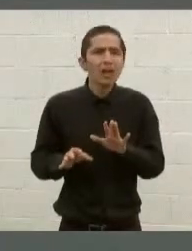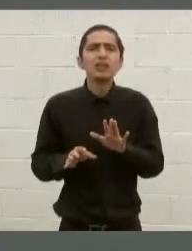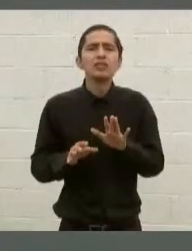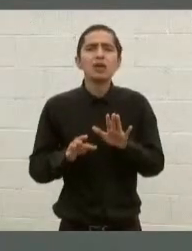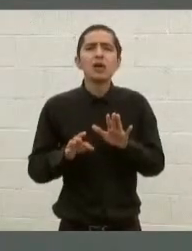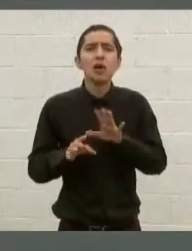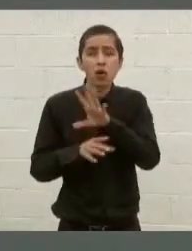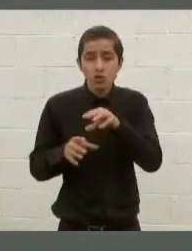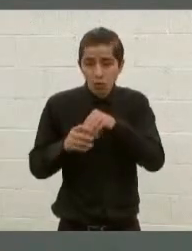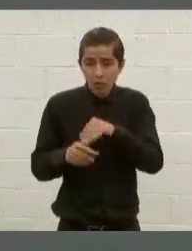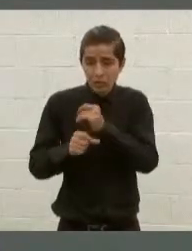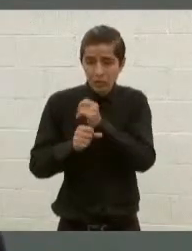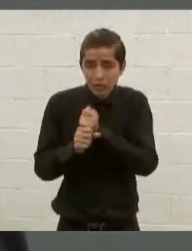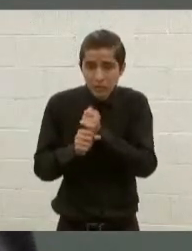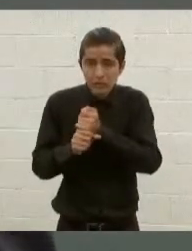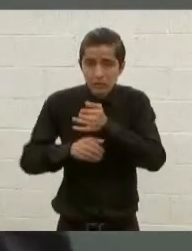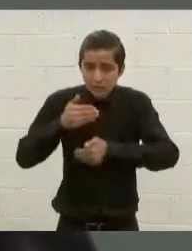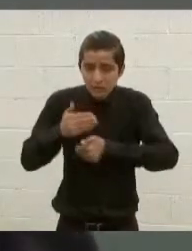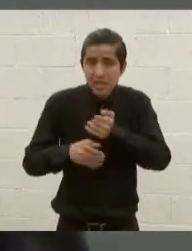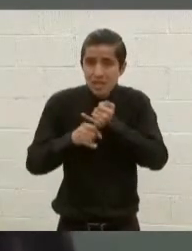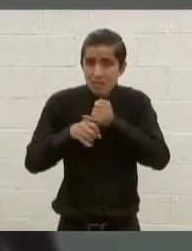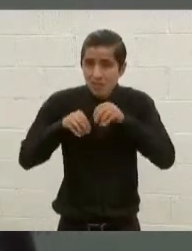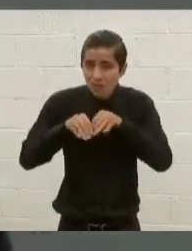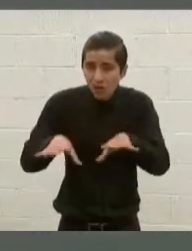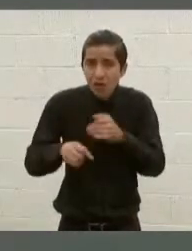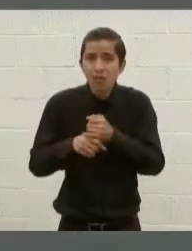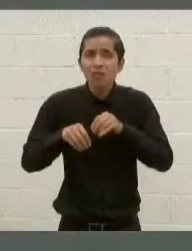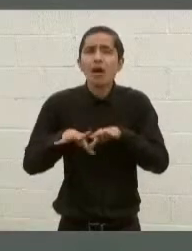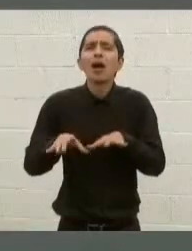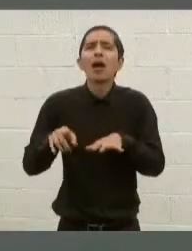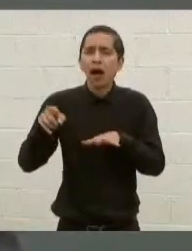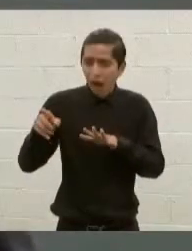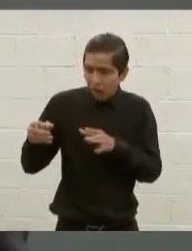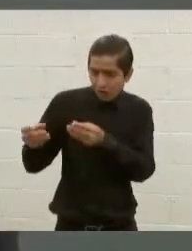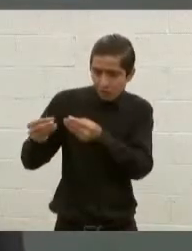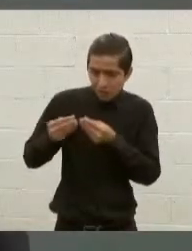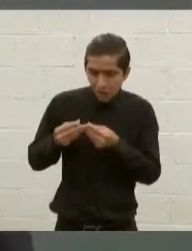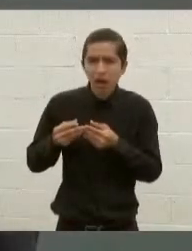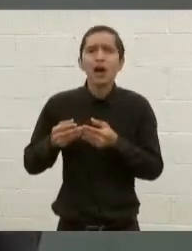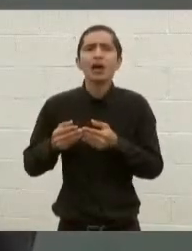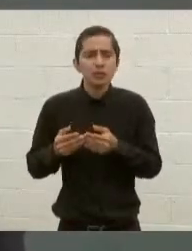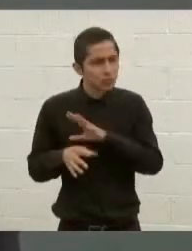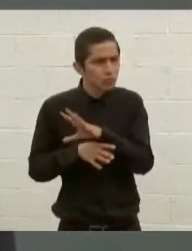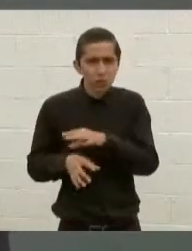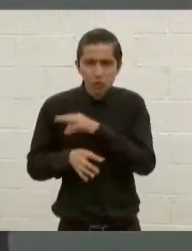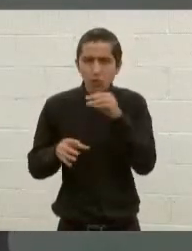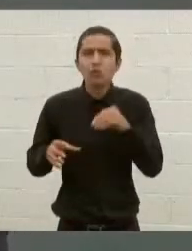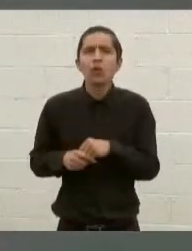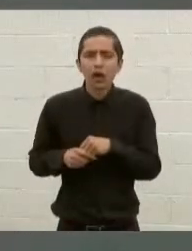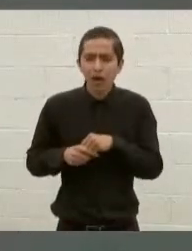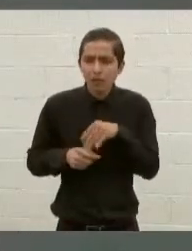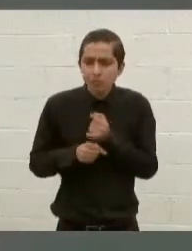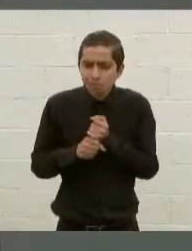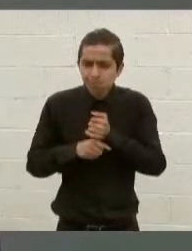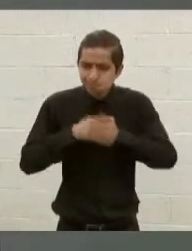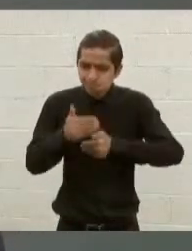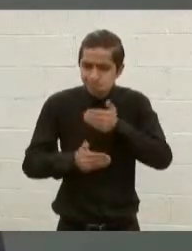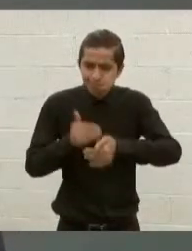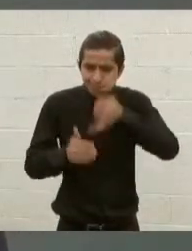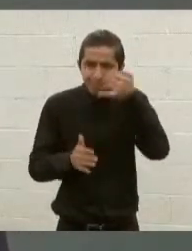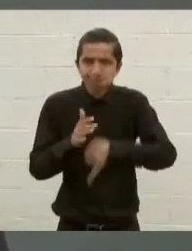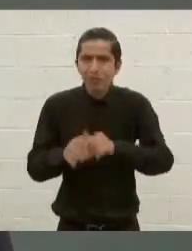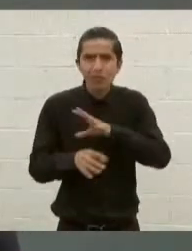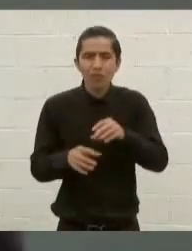surgiendo del acopio de información serán agotadas y exploradas a plenitud.